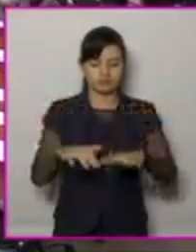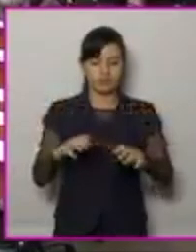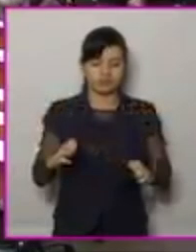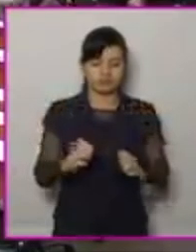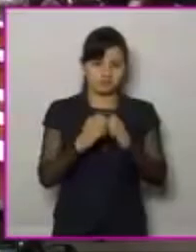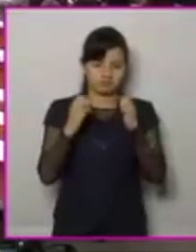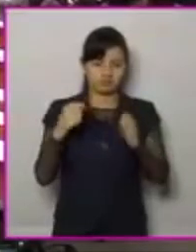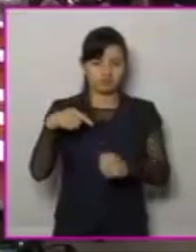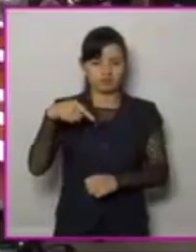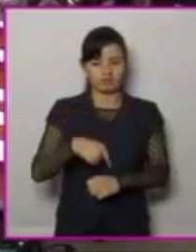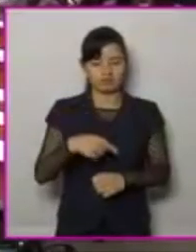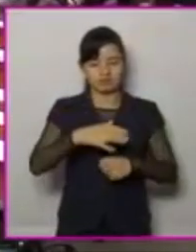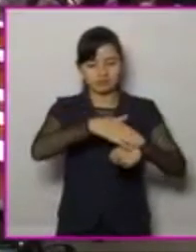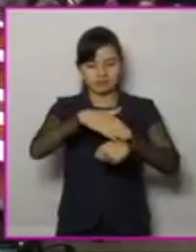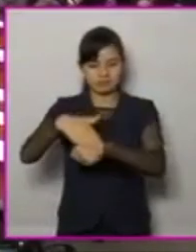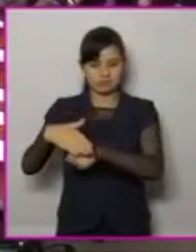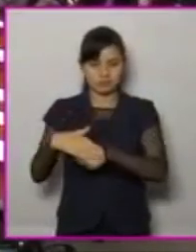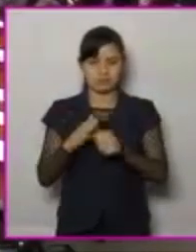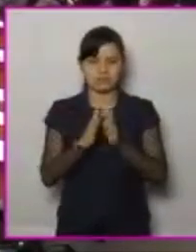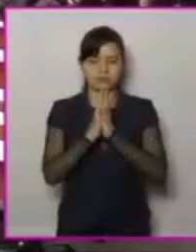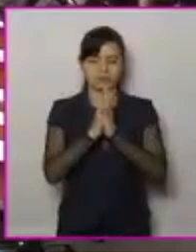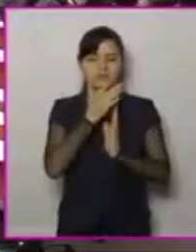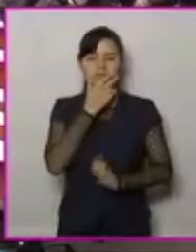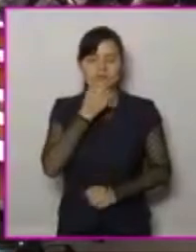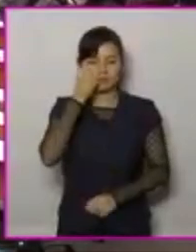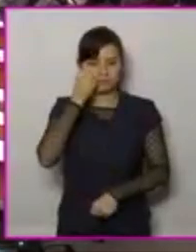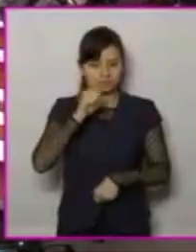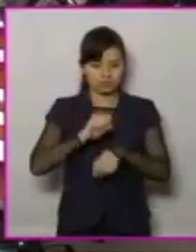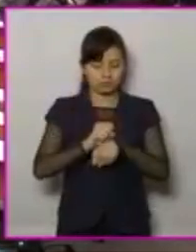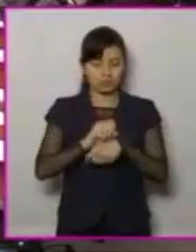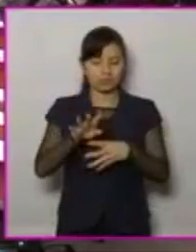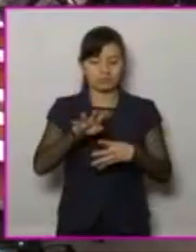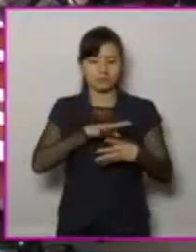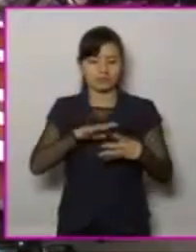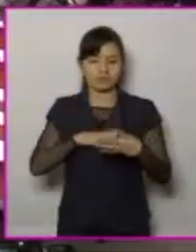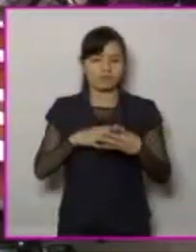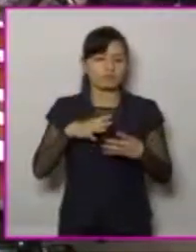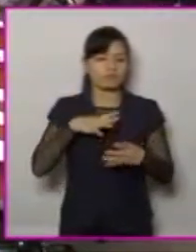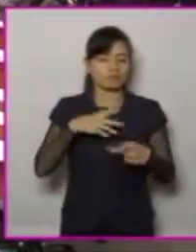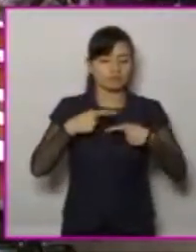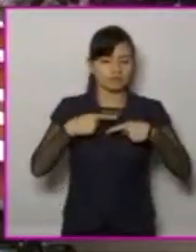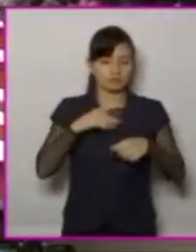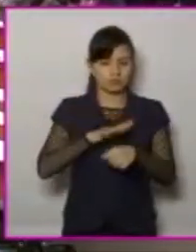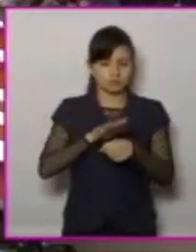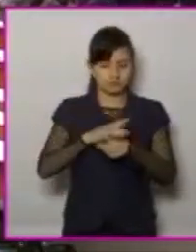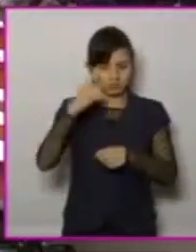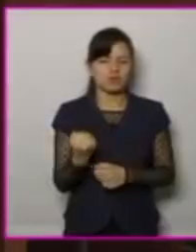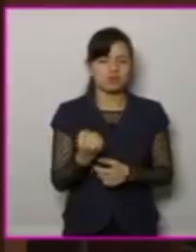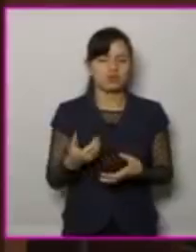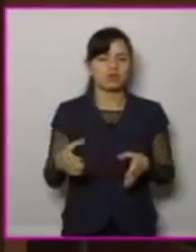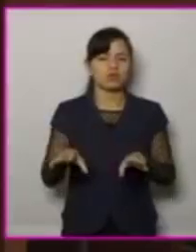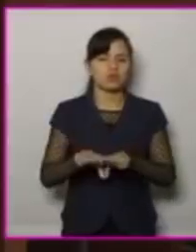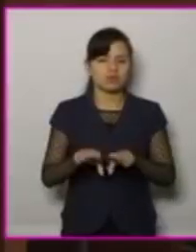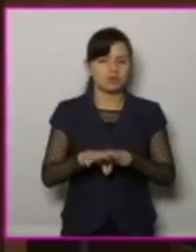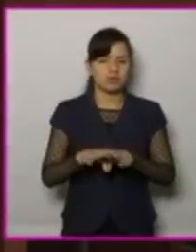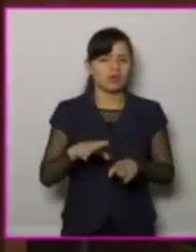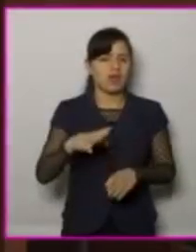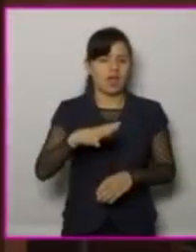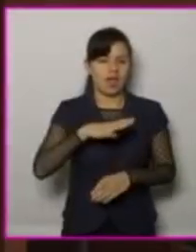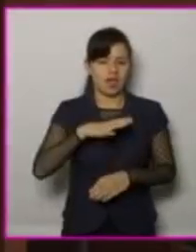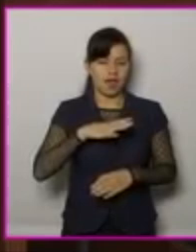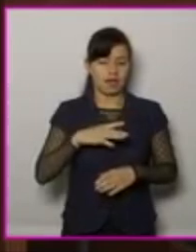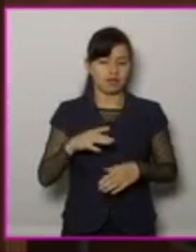El Consejo General del Instituto Nacional Electoral realizó el sorteo de la letra para elegir a los ciudadanos que fungirán como